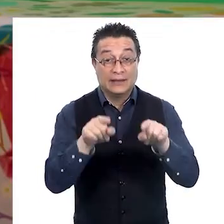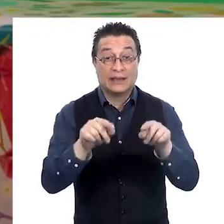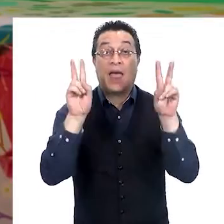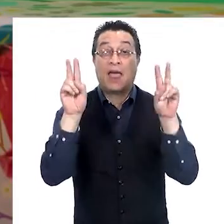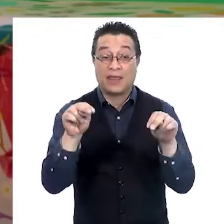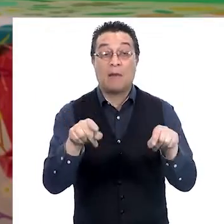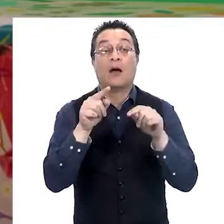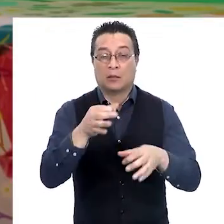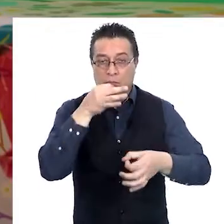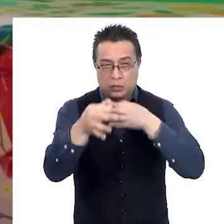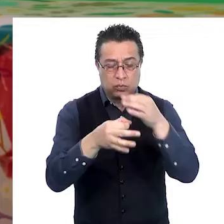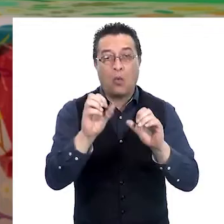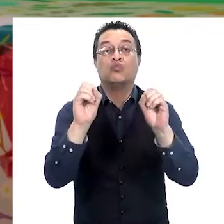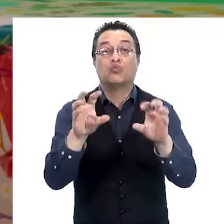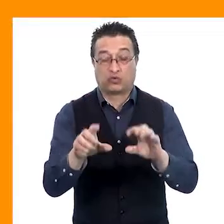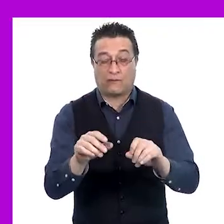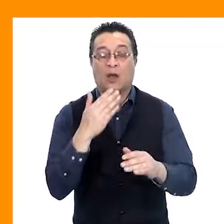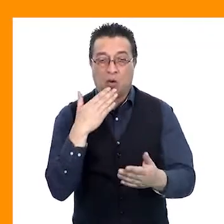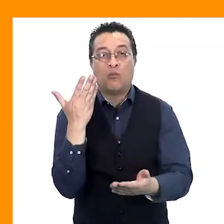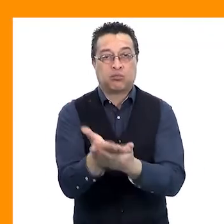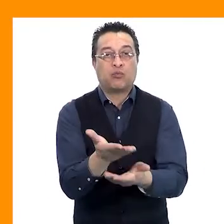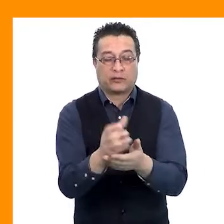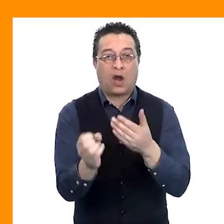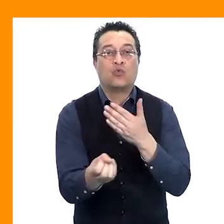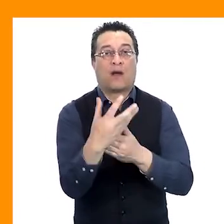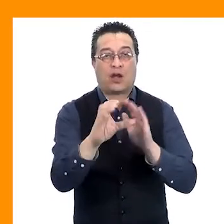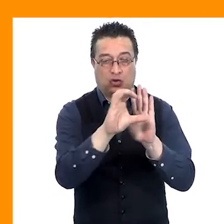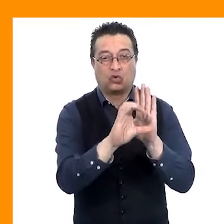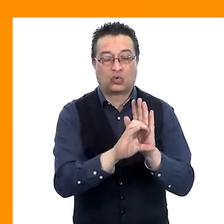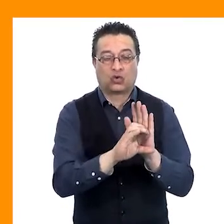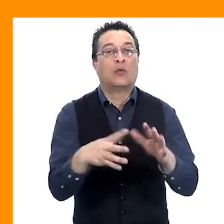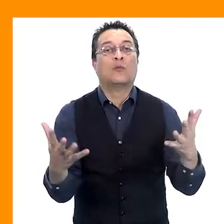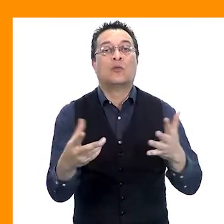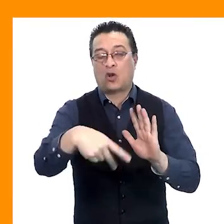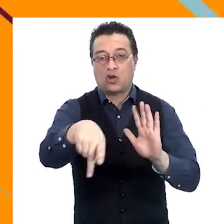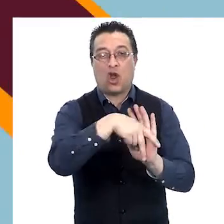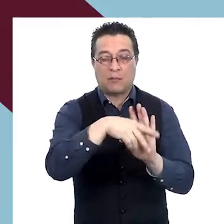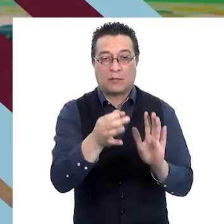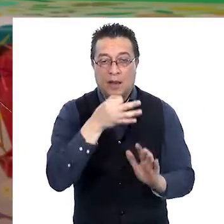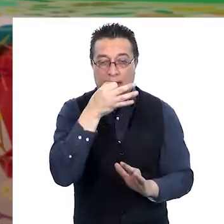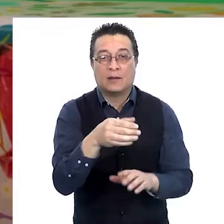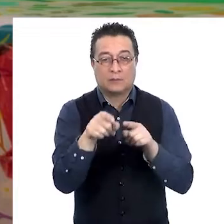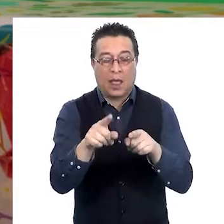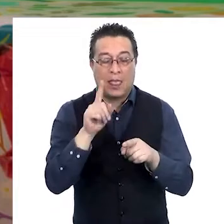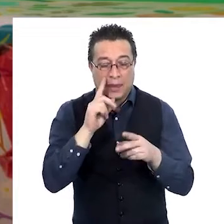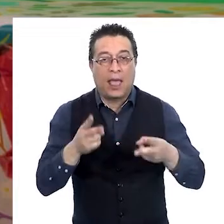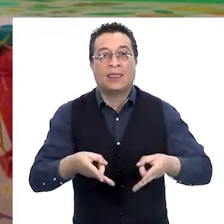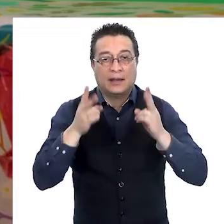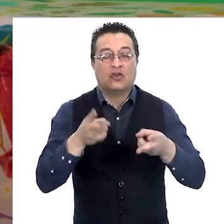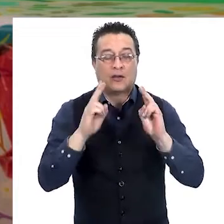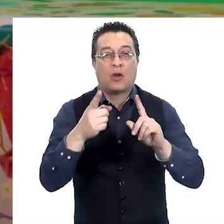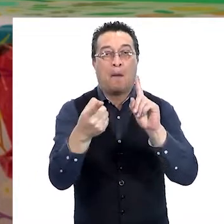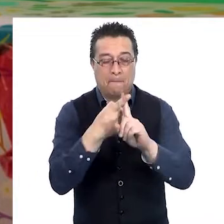Este tema se menciona varias veces en la propuesta de nueva constitución como la norma que indica que tienes